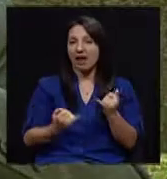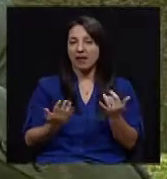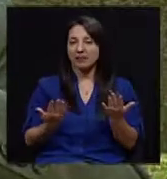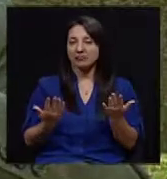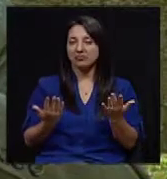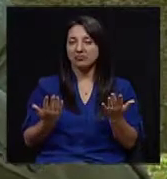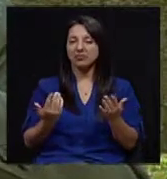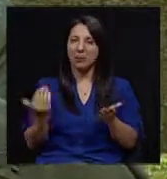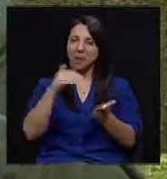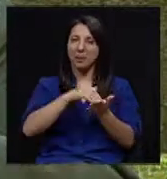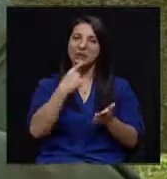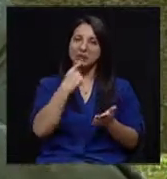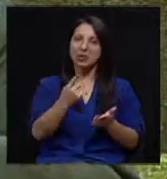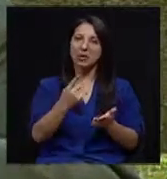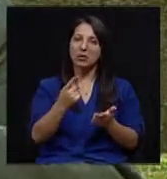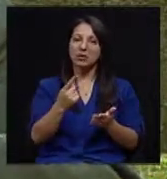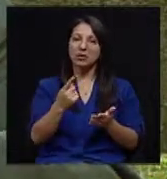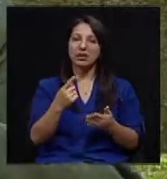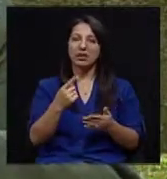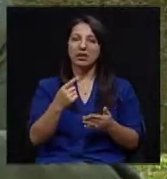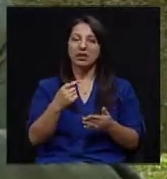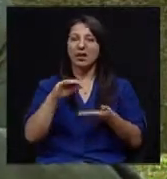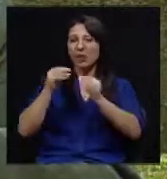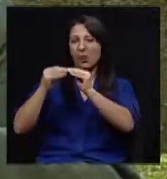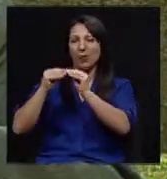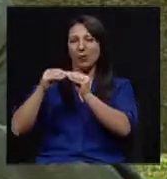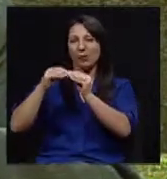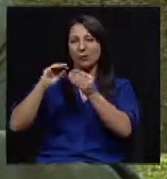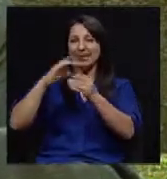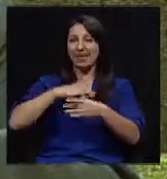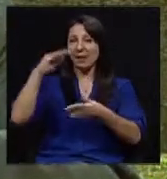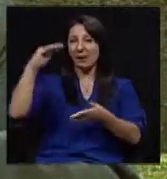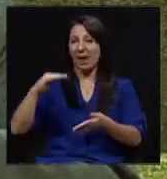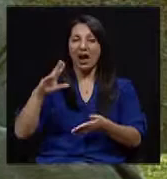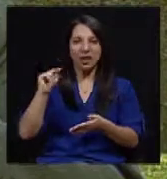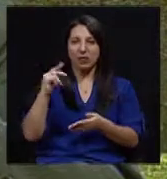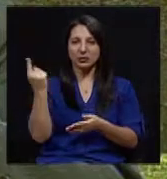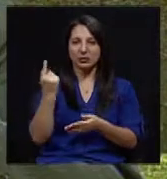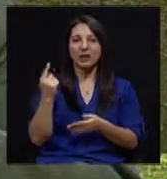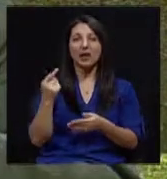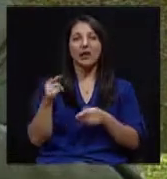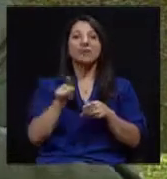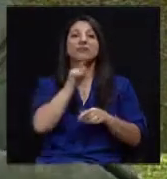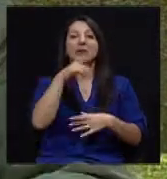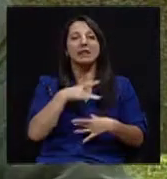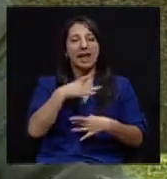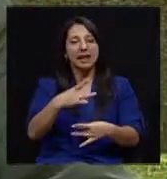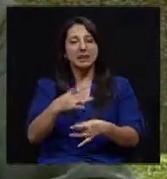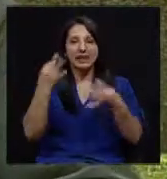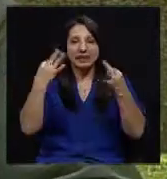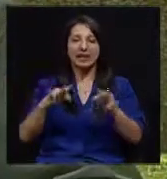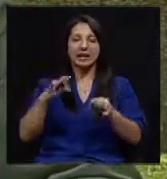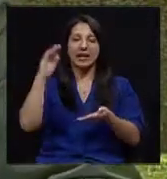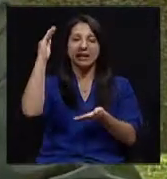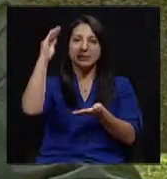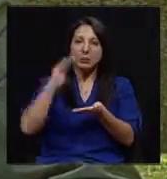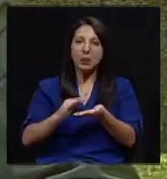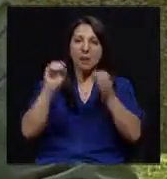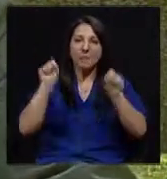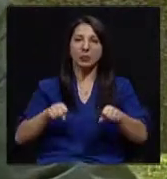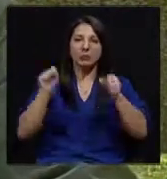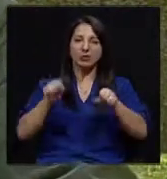repito una vez más, el interés no es bajar el número. El interés real es tratar de disminuir las posibles